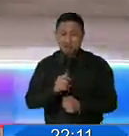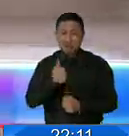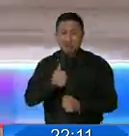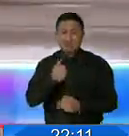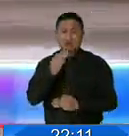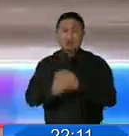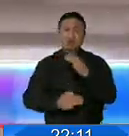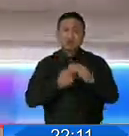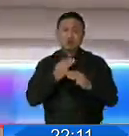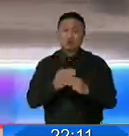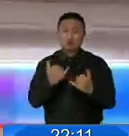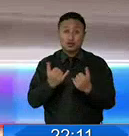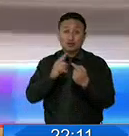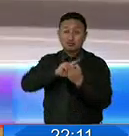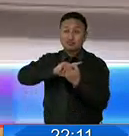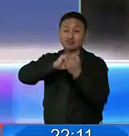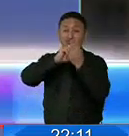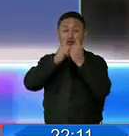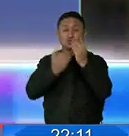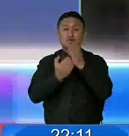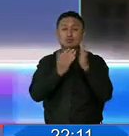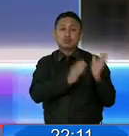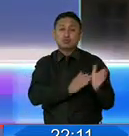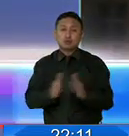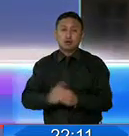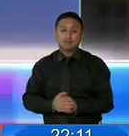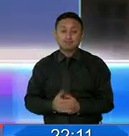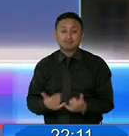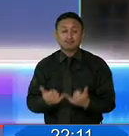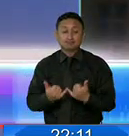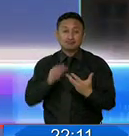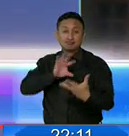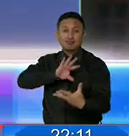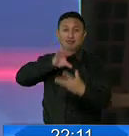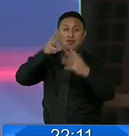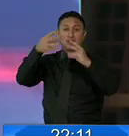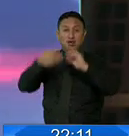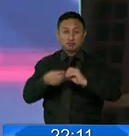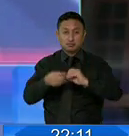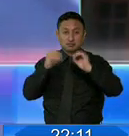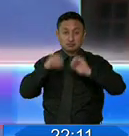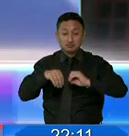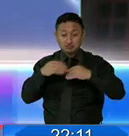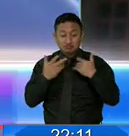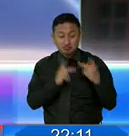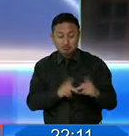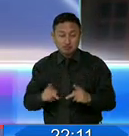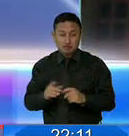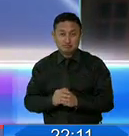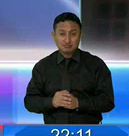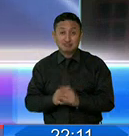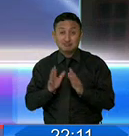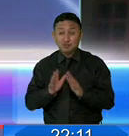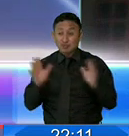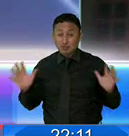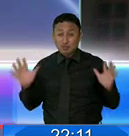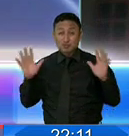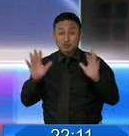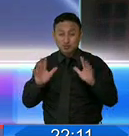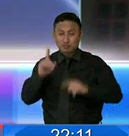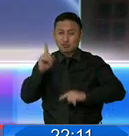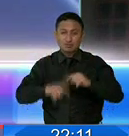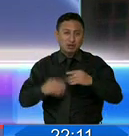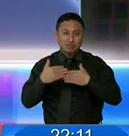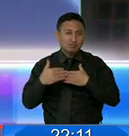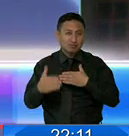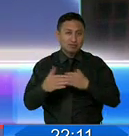frente a un nuevo orden. Así que tenemos que adaptarnos y prepararnos para eso. Los eventos masivos no se podrán hacer por mucho